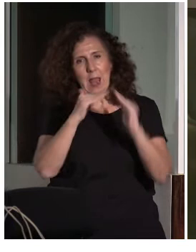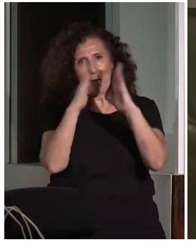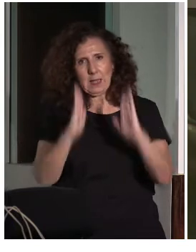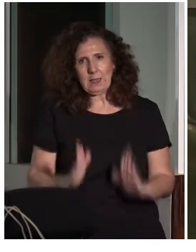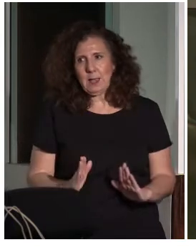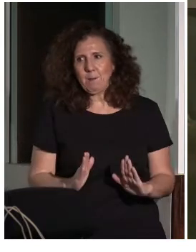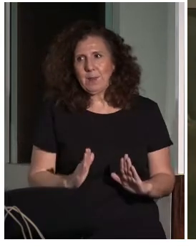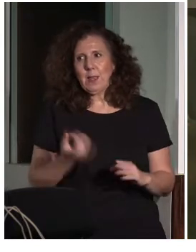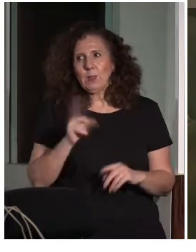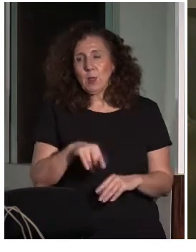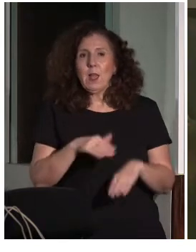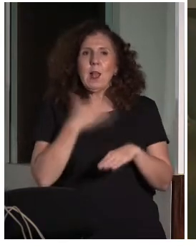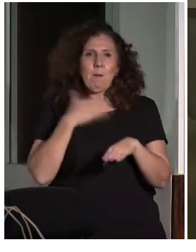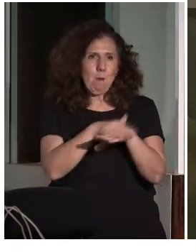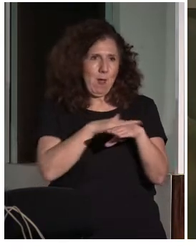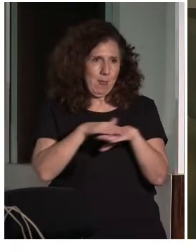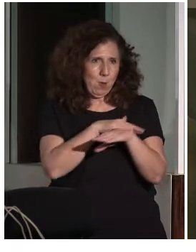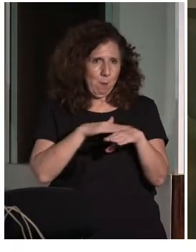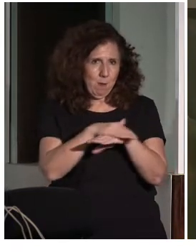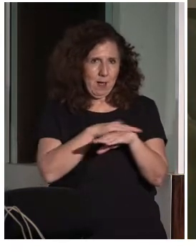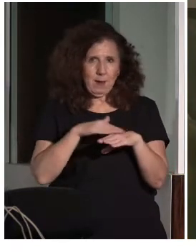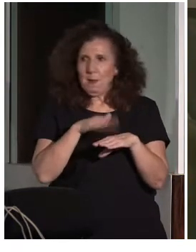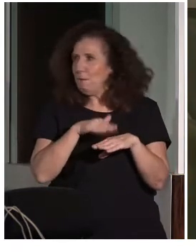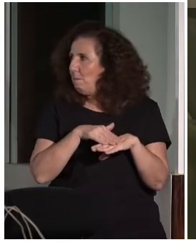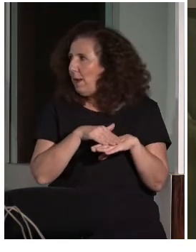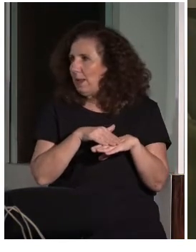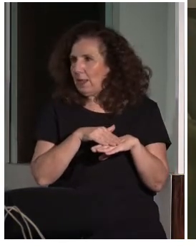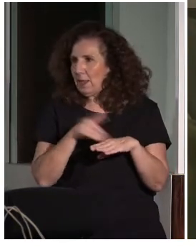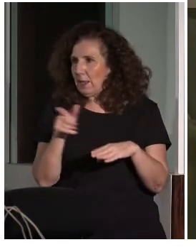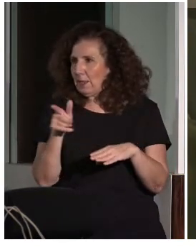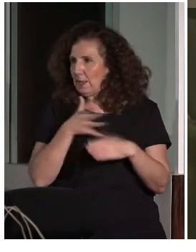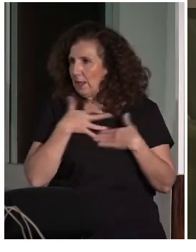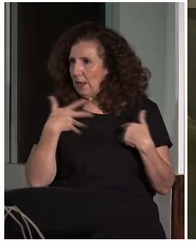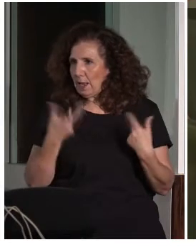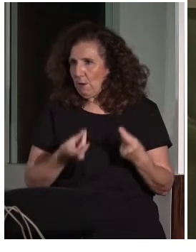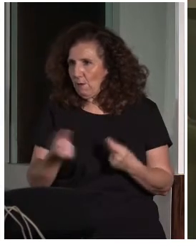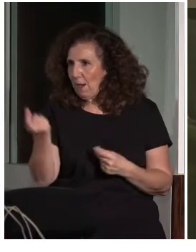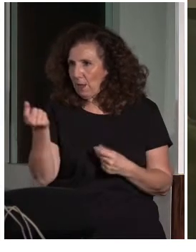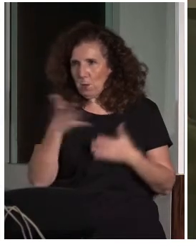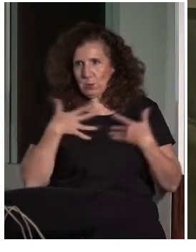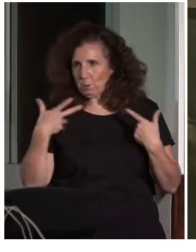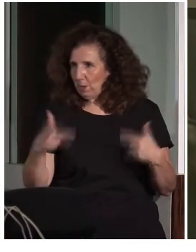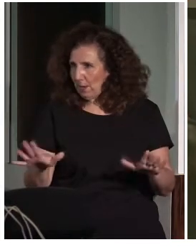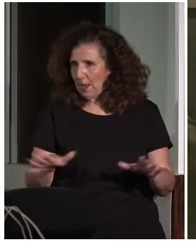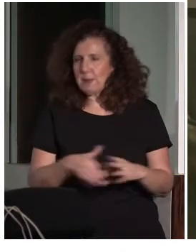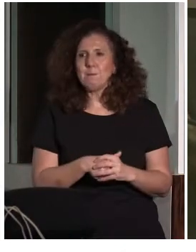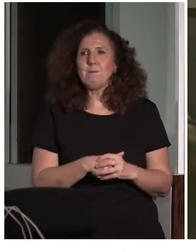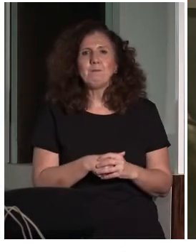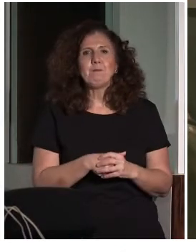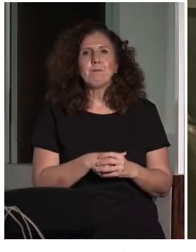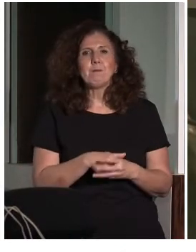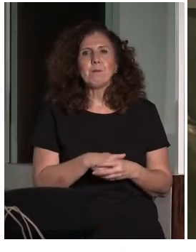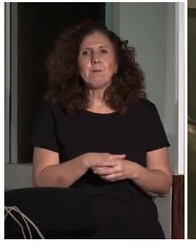los vamos a disculpar y, Pepe, cuando queráis podéis ir saliendo y dejando esto. Sin más,